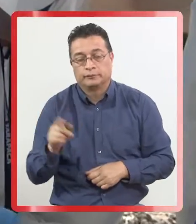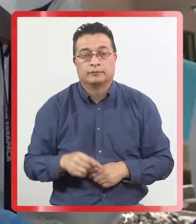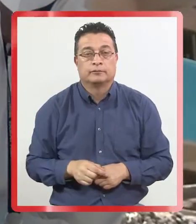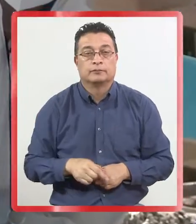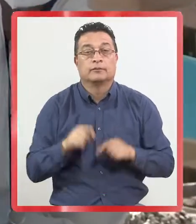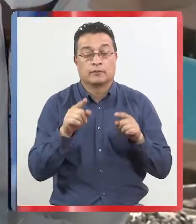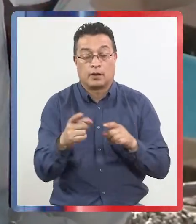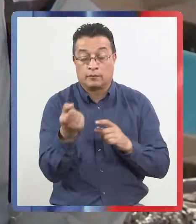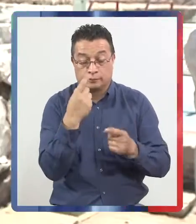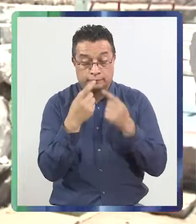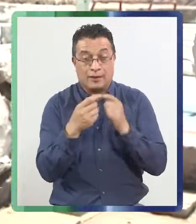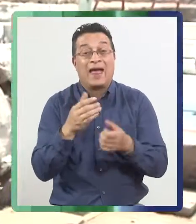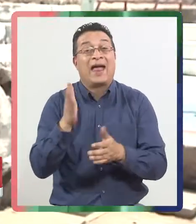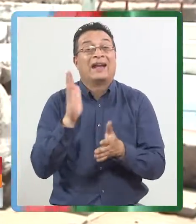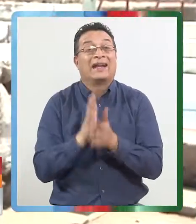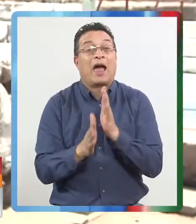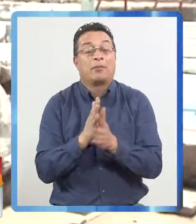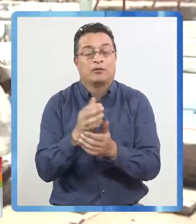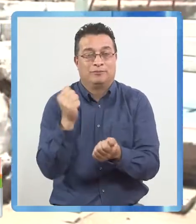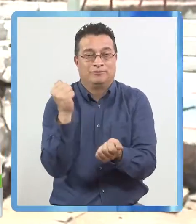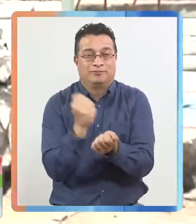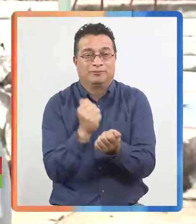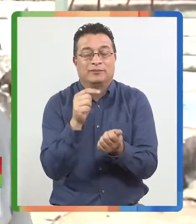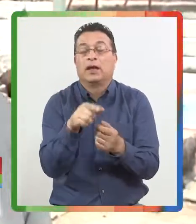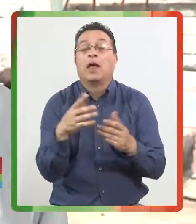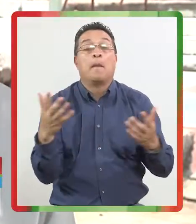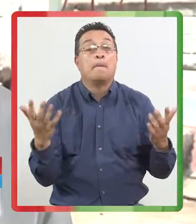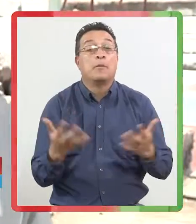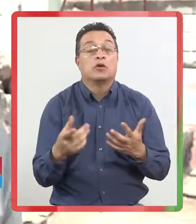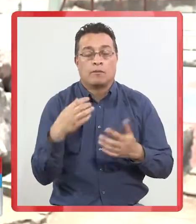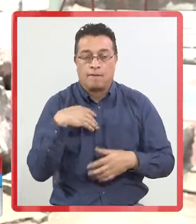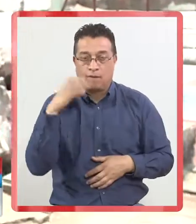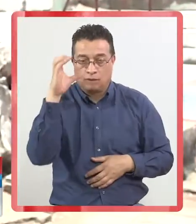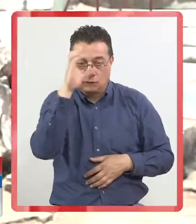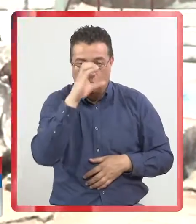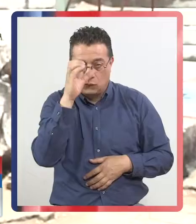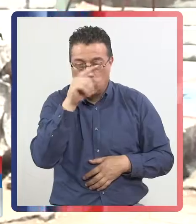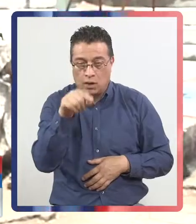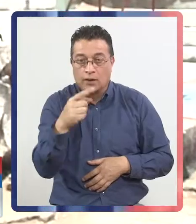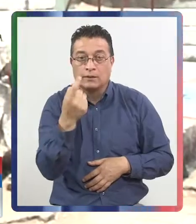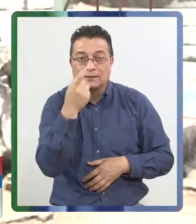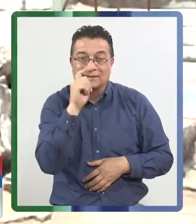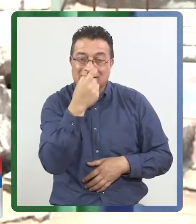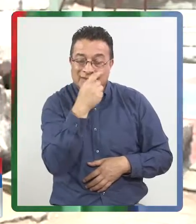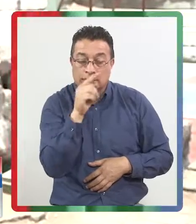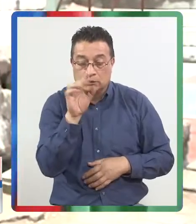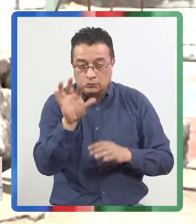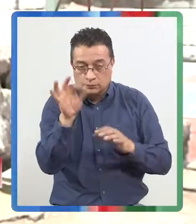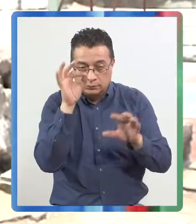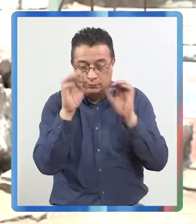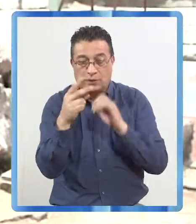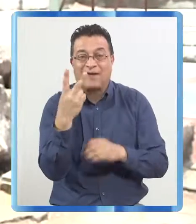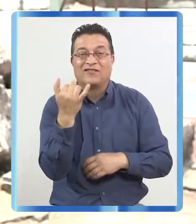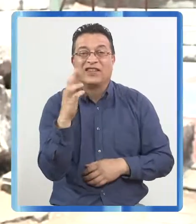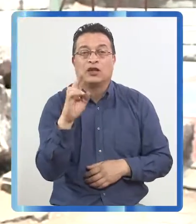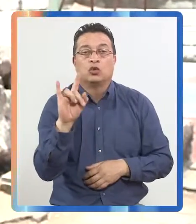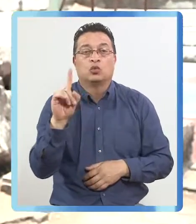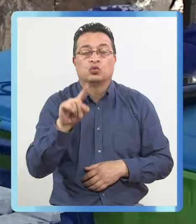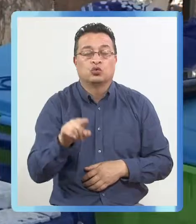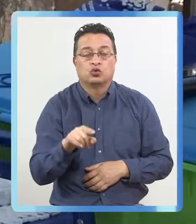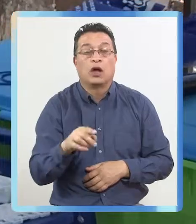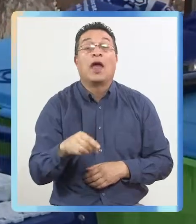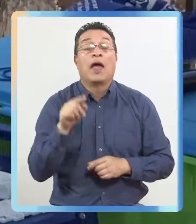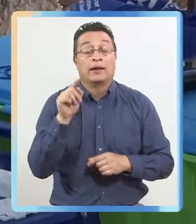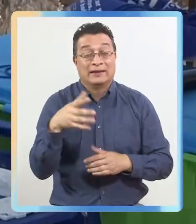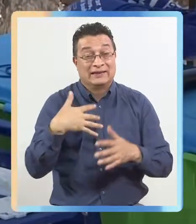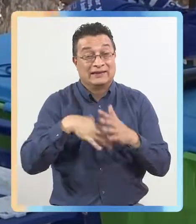COVID. Este es un test rápido, de antígeno, que su fundamento es justamente buscar en la secreción nasal restos de